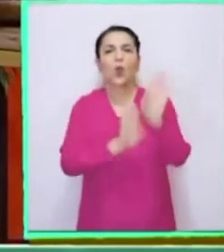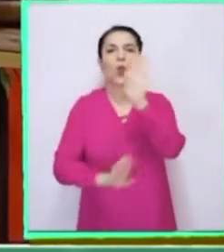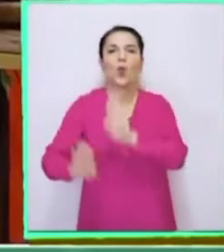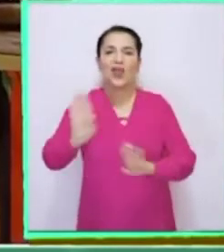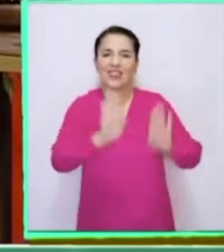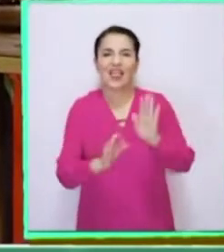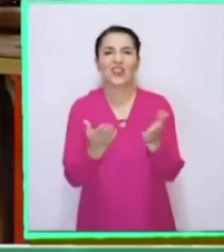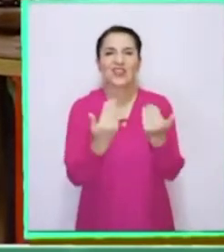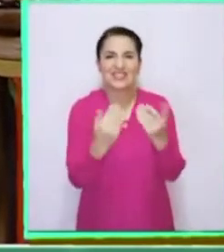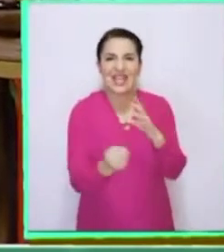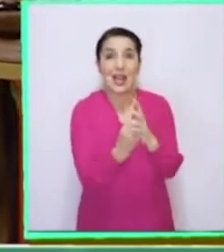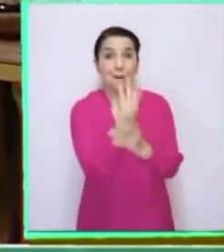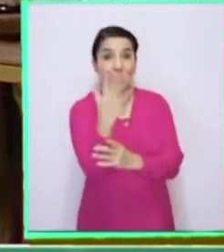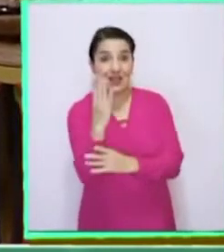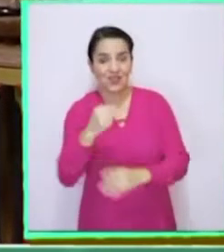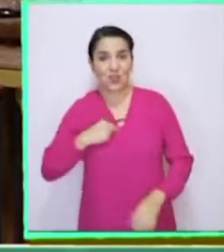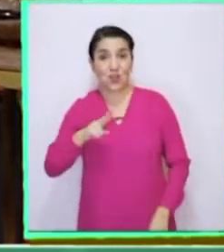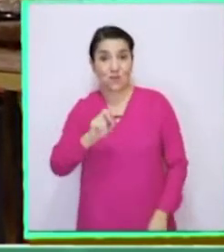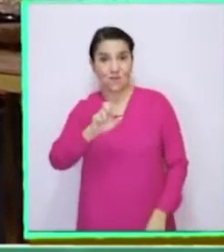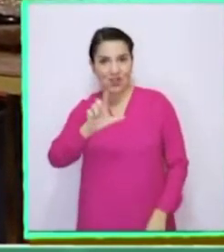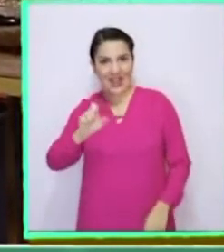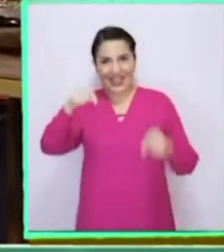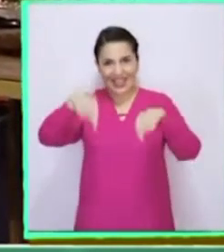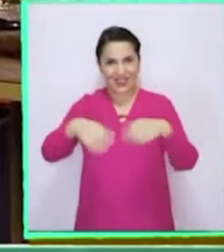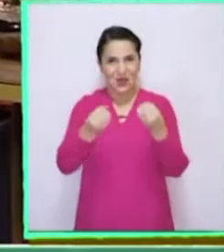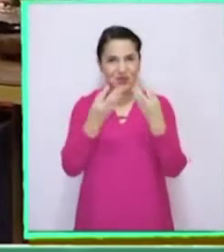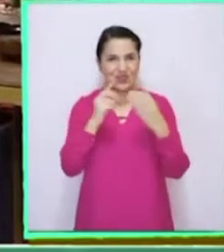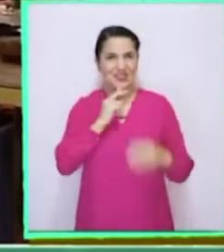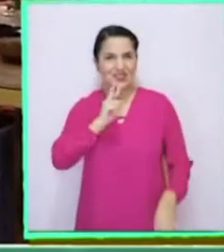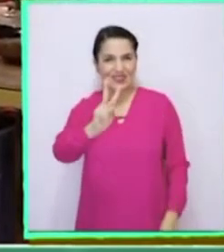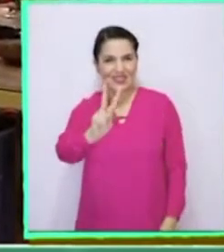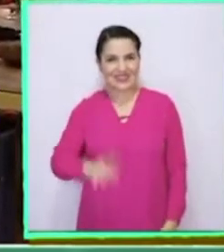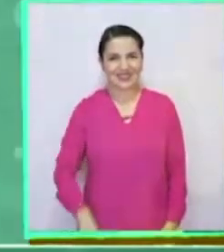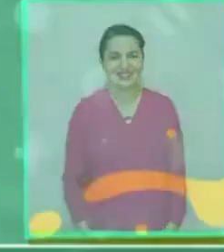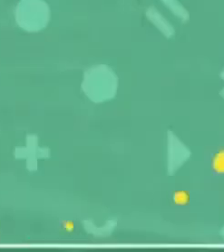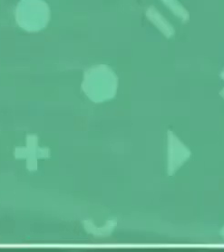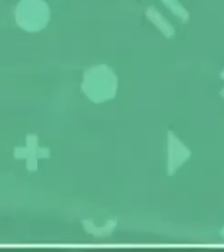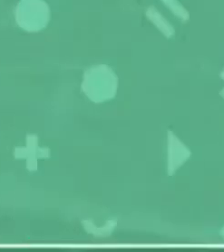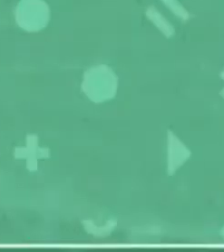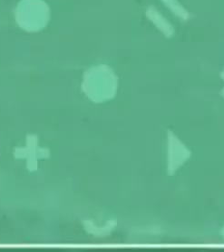cuidados necesitan las plantas. Soy Valentina y esto es Aprendo TV.